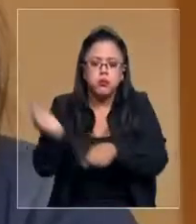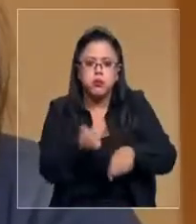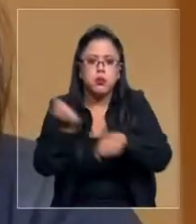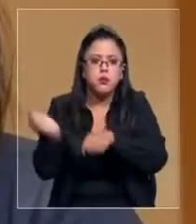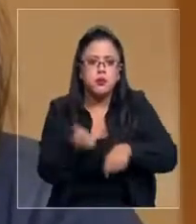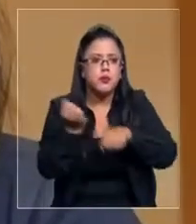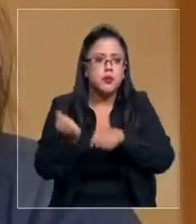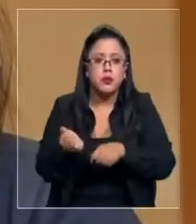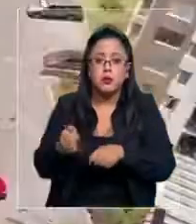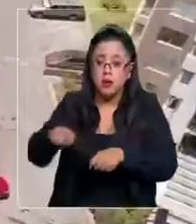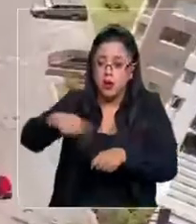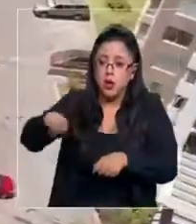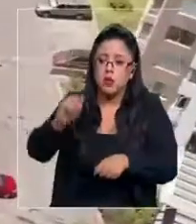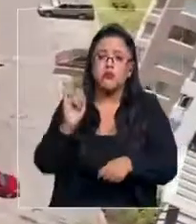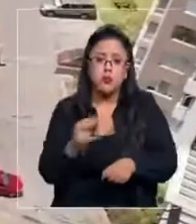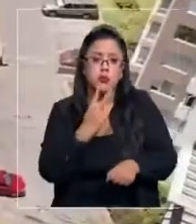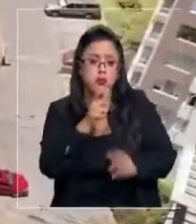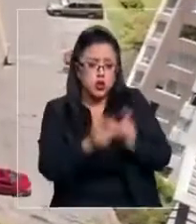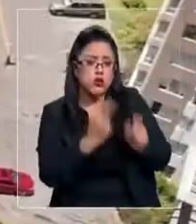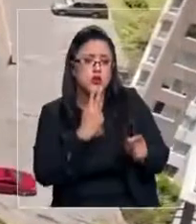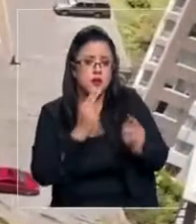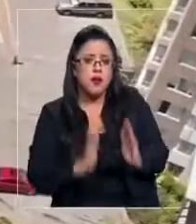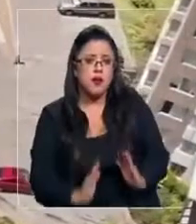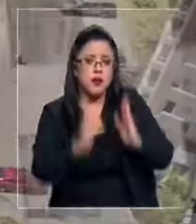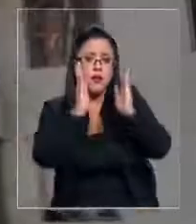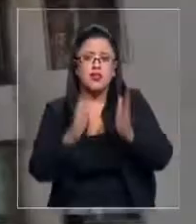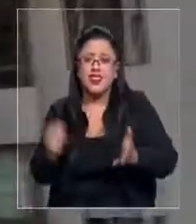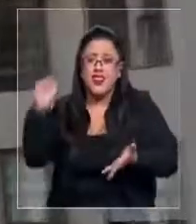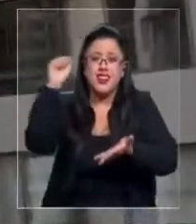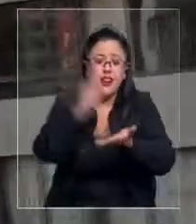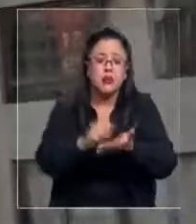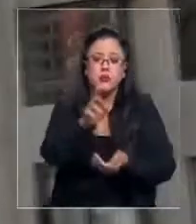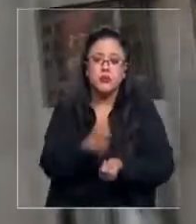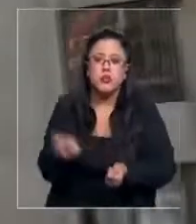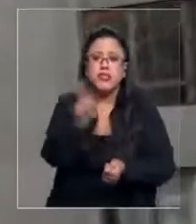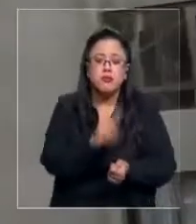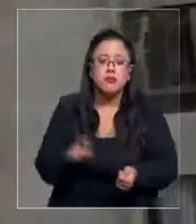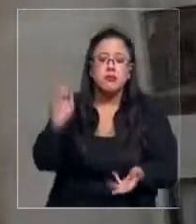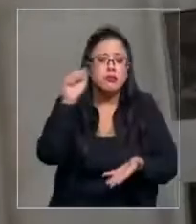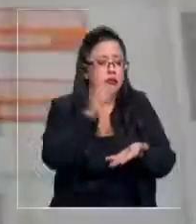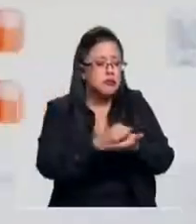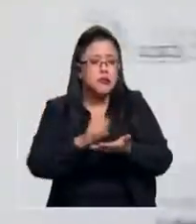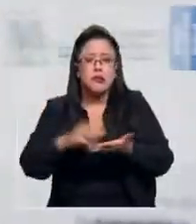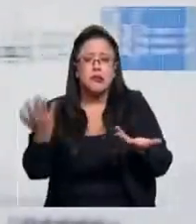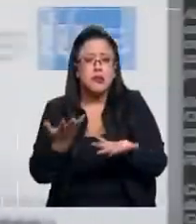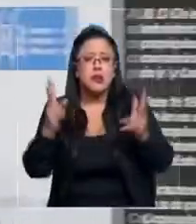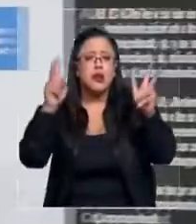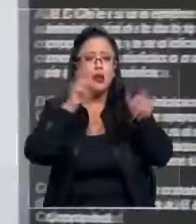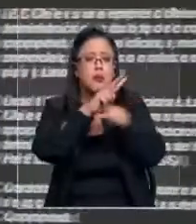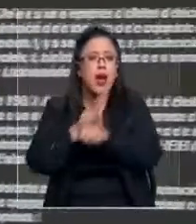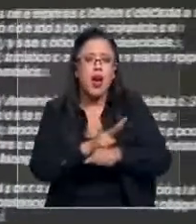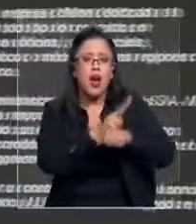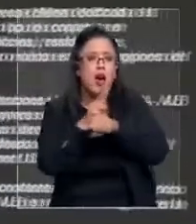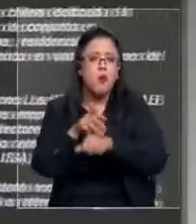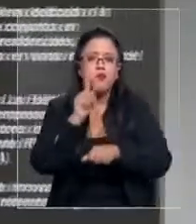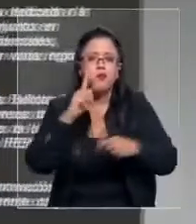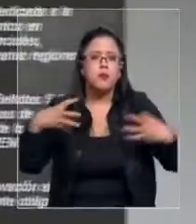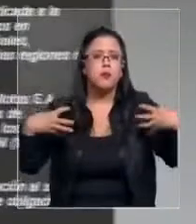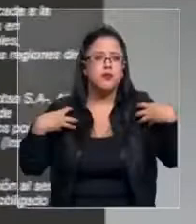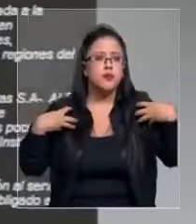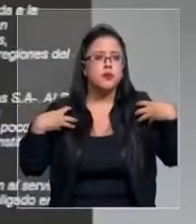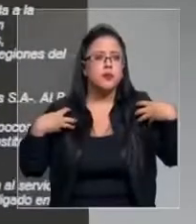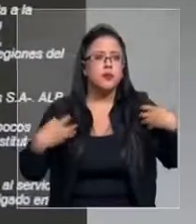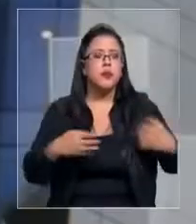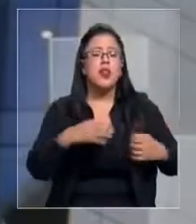residente del edificio. Los reclamos se repiten. Las quejas apuntan a la administración hoy en manos de la empresa